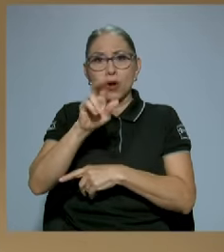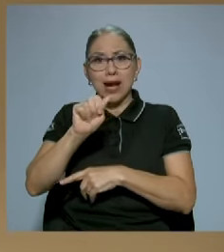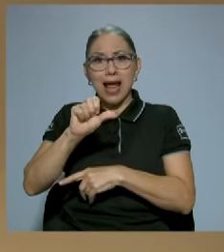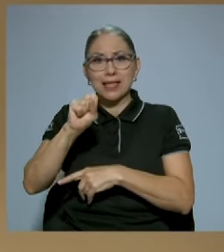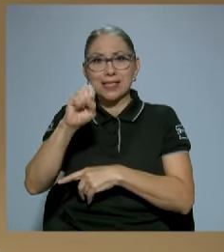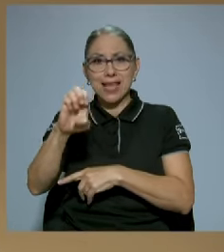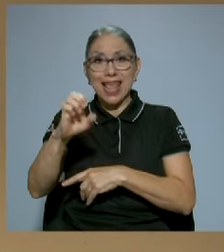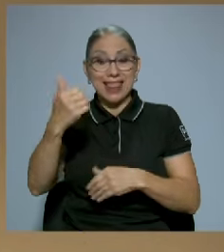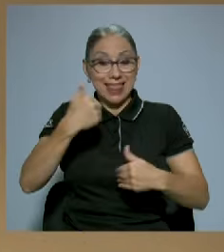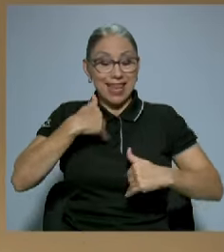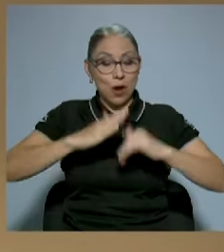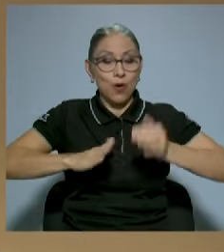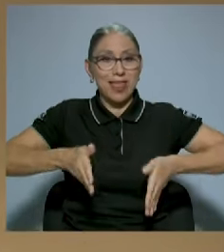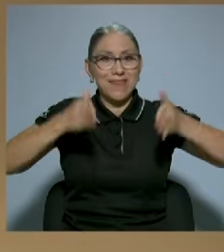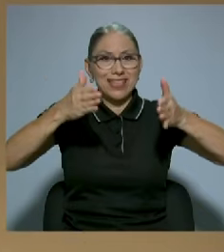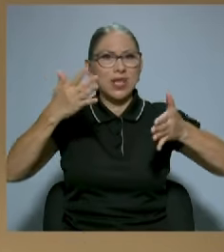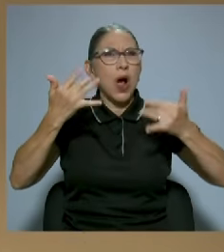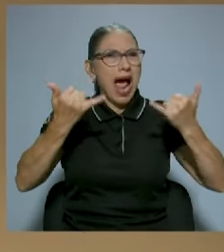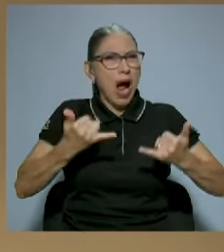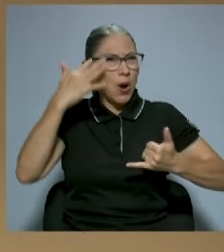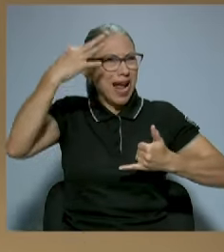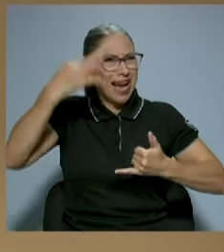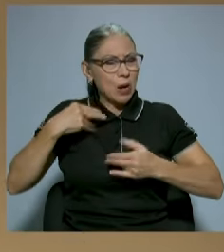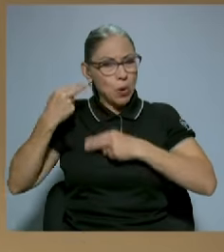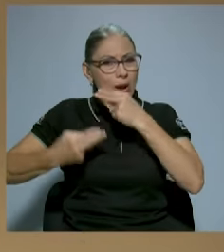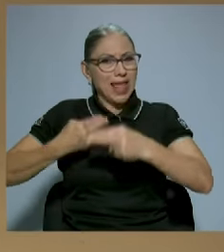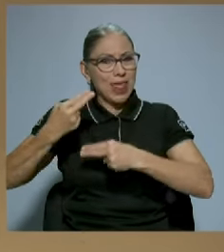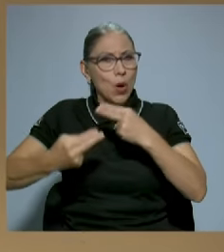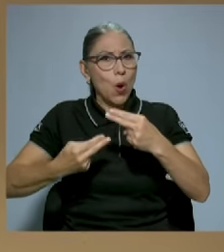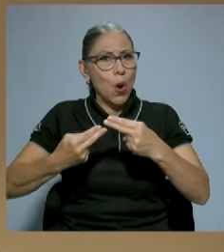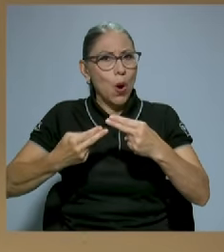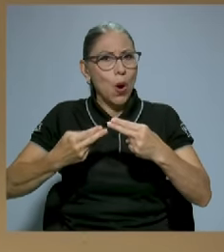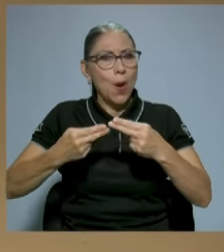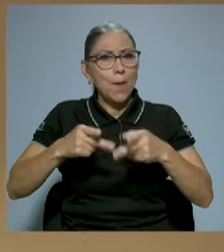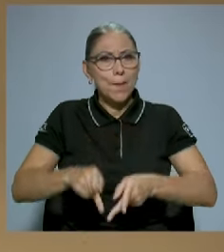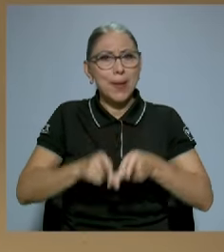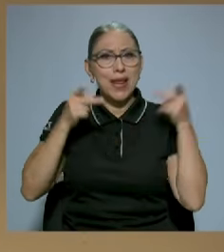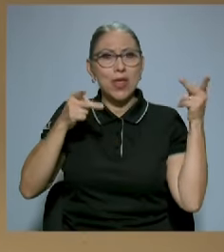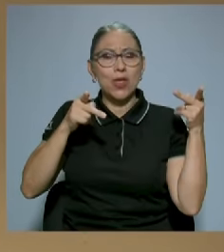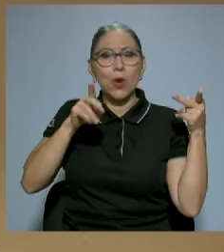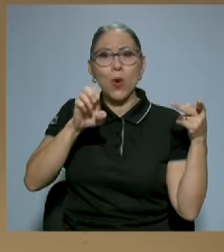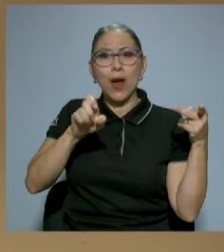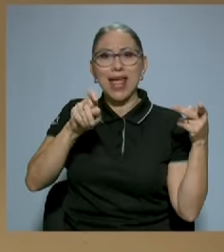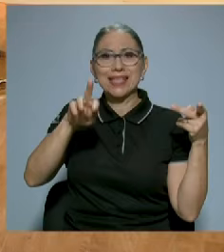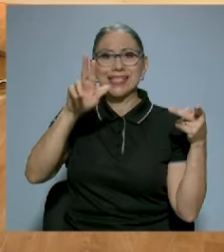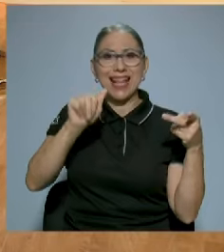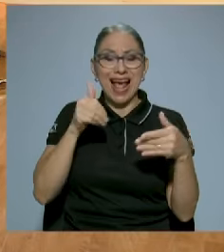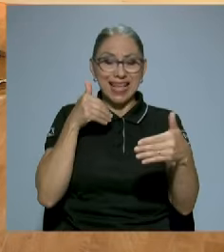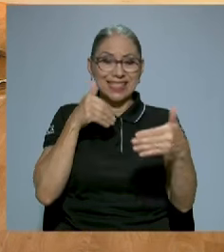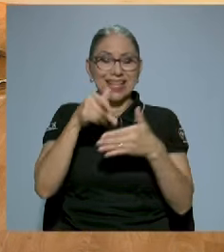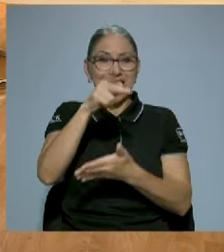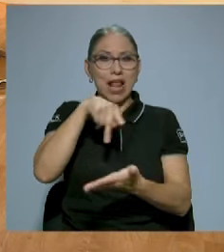que lo heredó, bueno lo tiene la extra creo, que queda cerca del parque central y